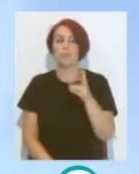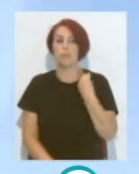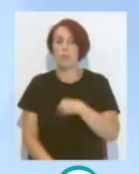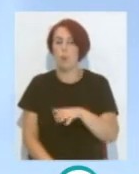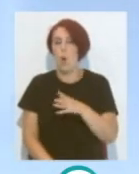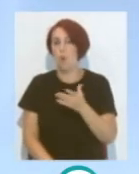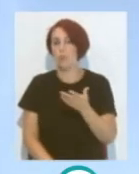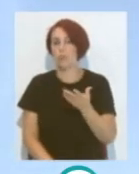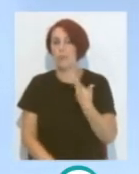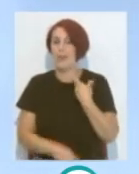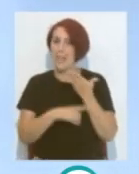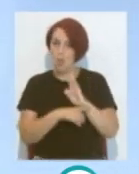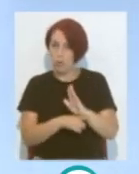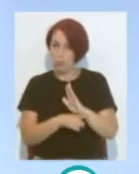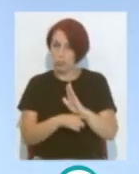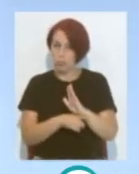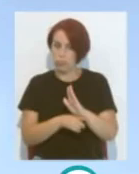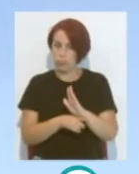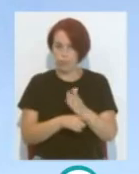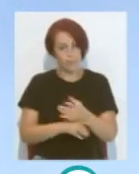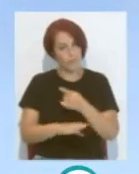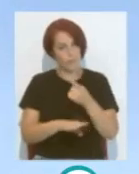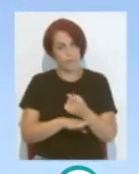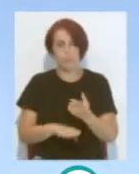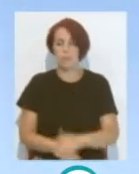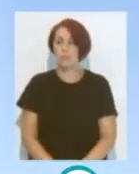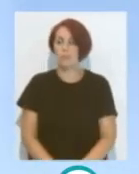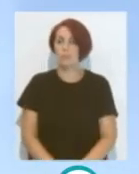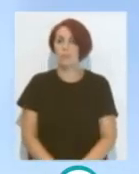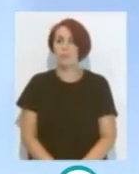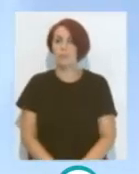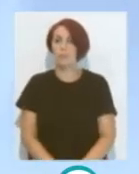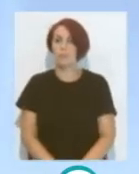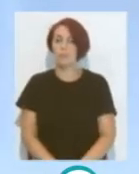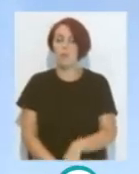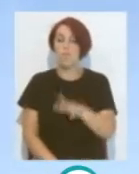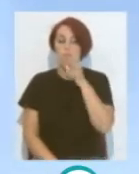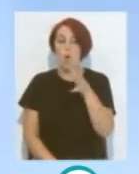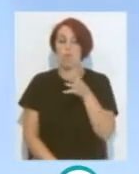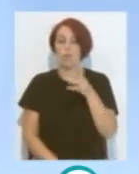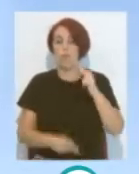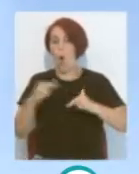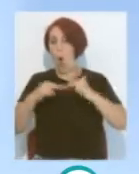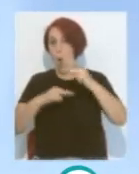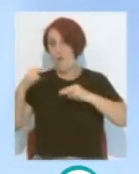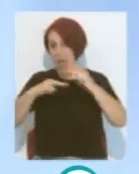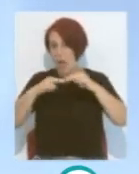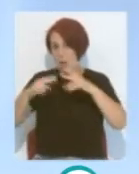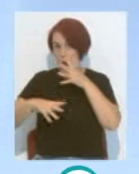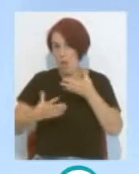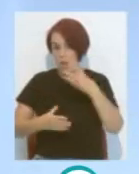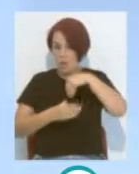presentación que es obligada No pudieron en esta ocasión Por motivos de obras que se están realizando